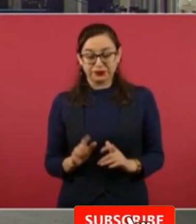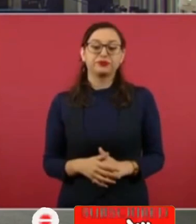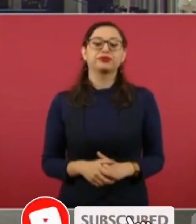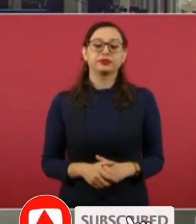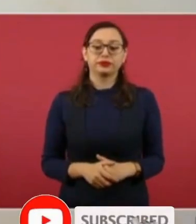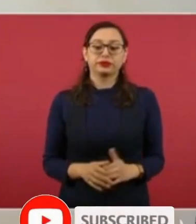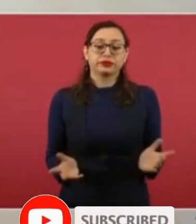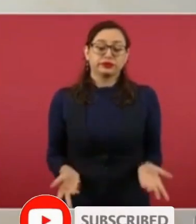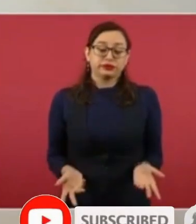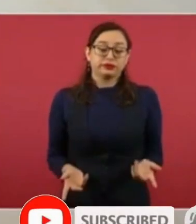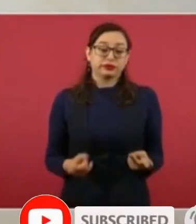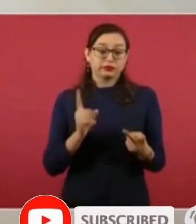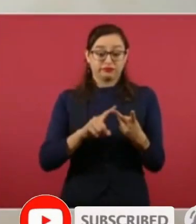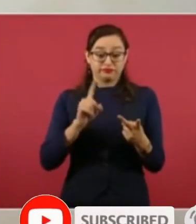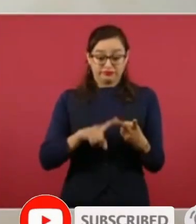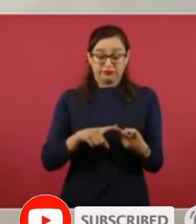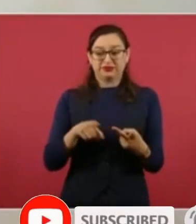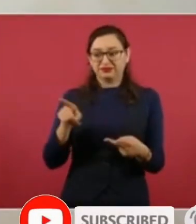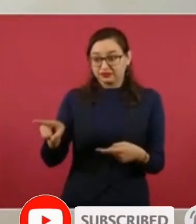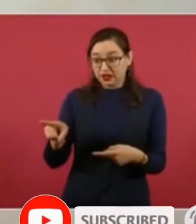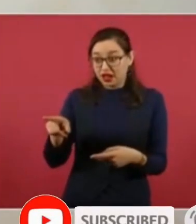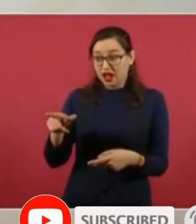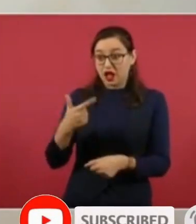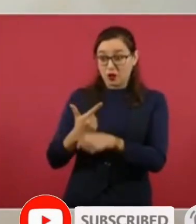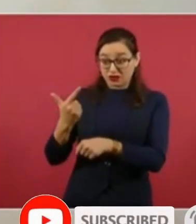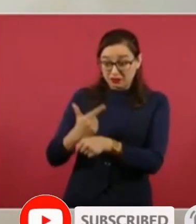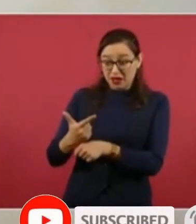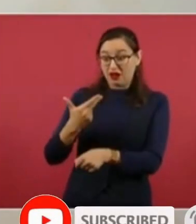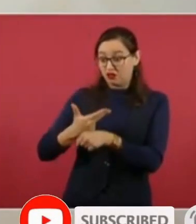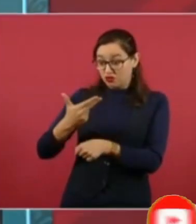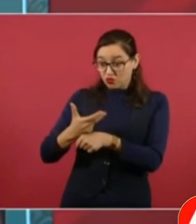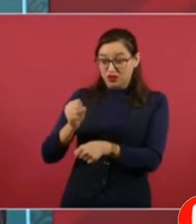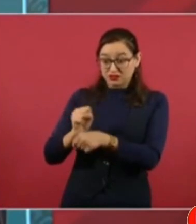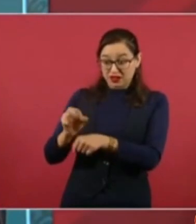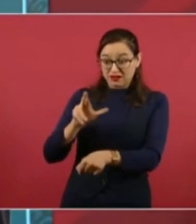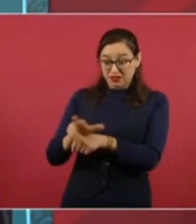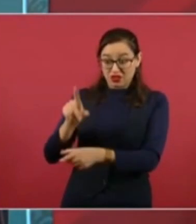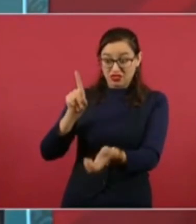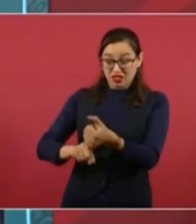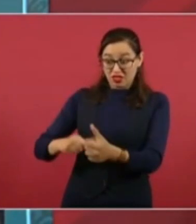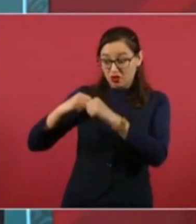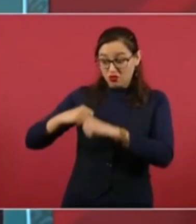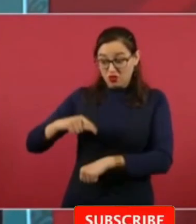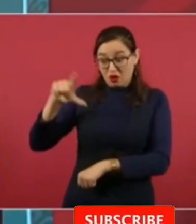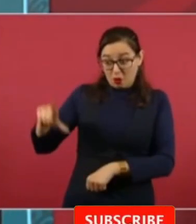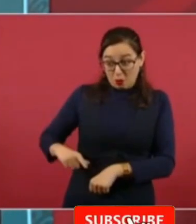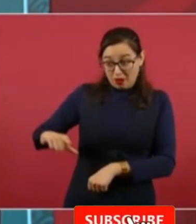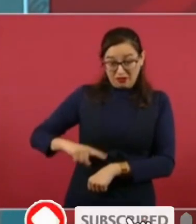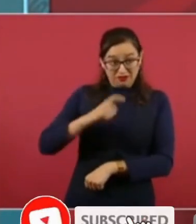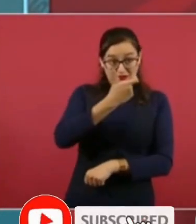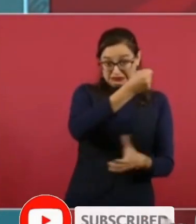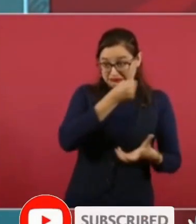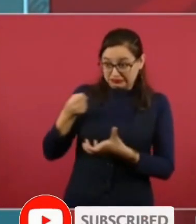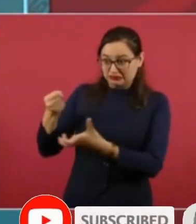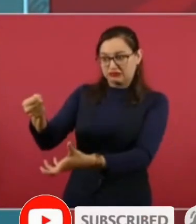hay corrupción bueno hay que buscar la forma de que no haya corrupción y de